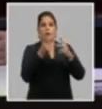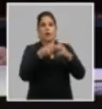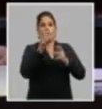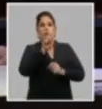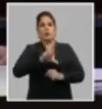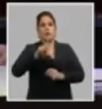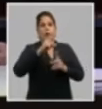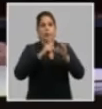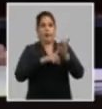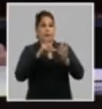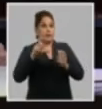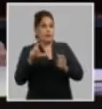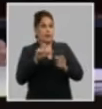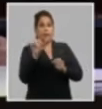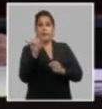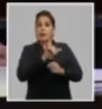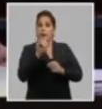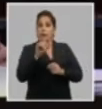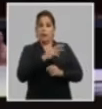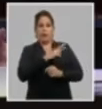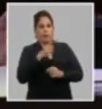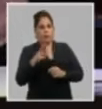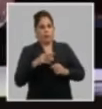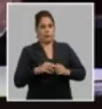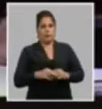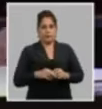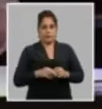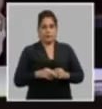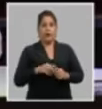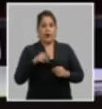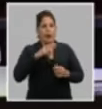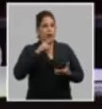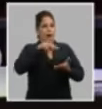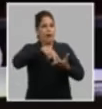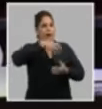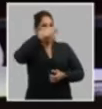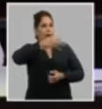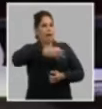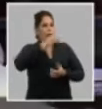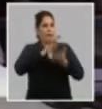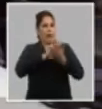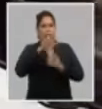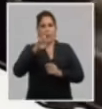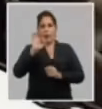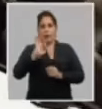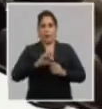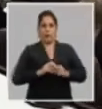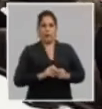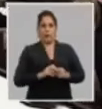social del partido y la revolución. Le damos la palabra al compañero Marrero.